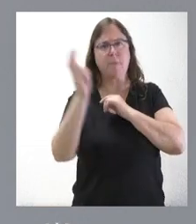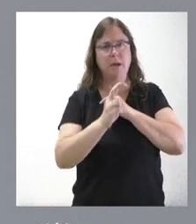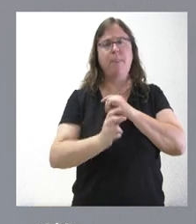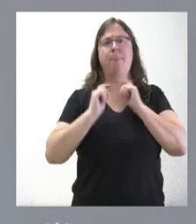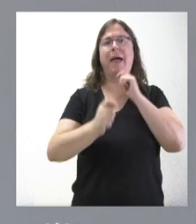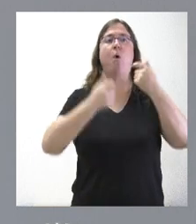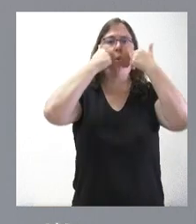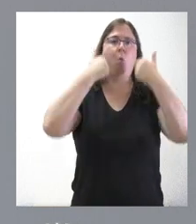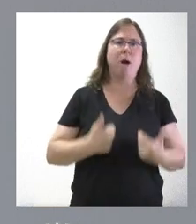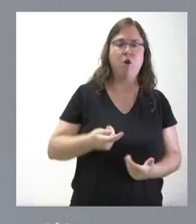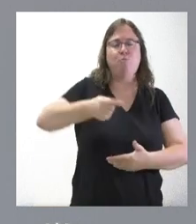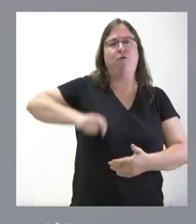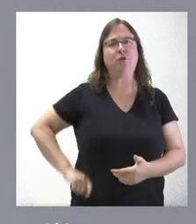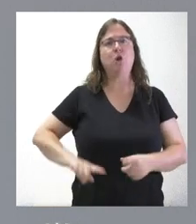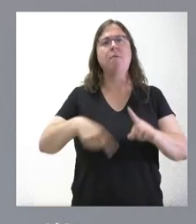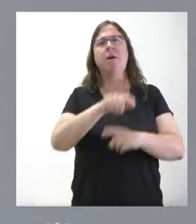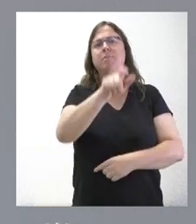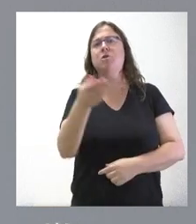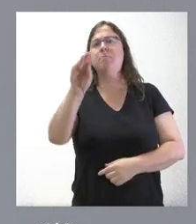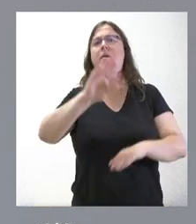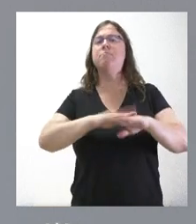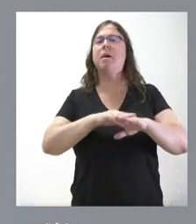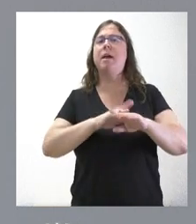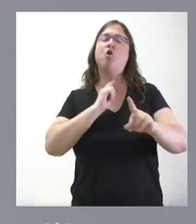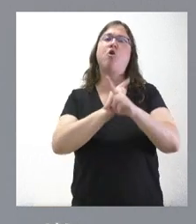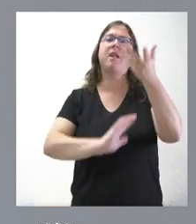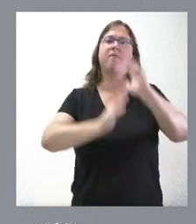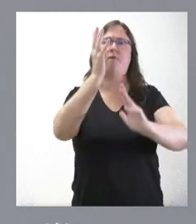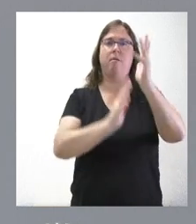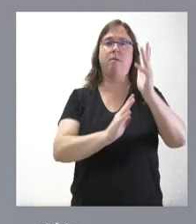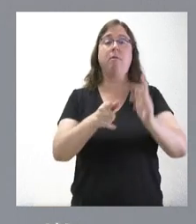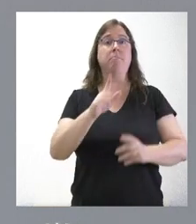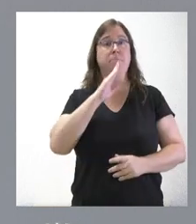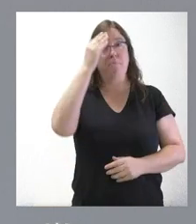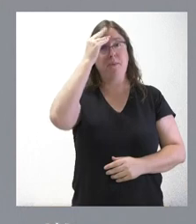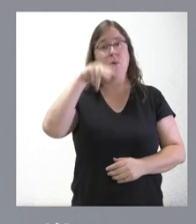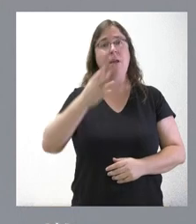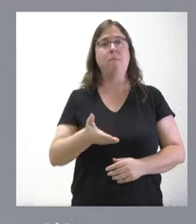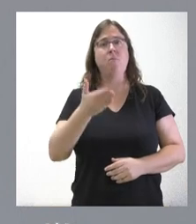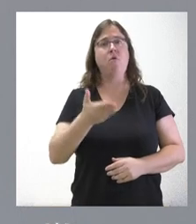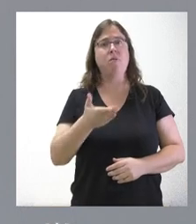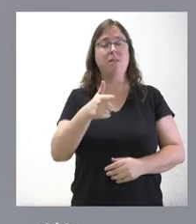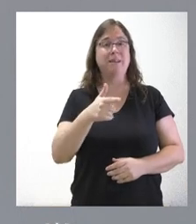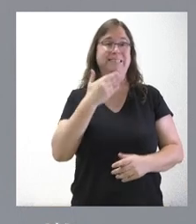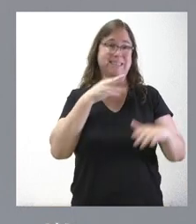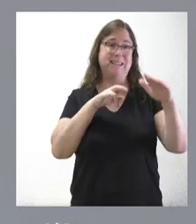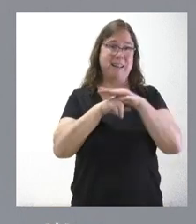humanos y más personas en el operativo de extinción. Sí que nos parece importante en esta dotación de medios estas cámaras de